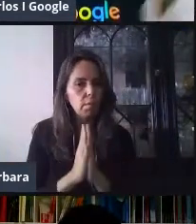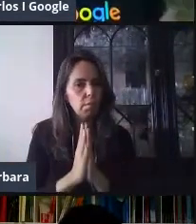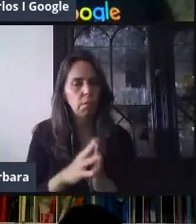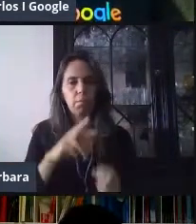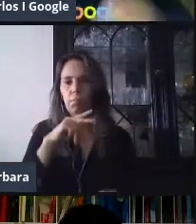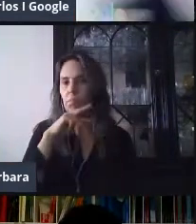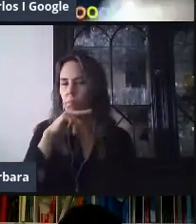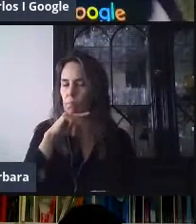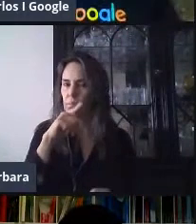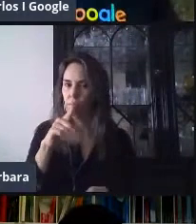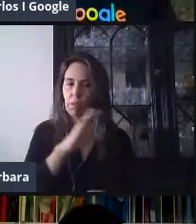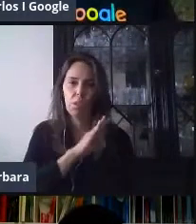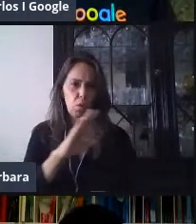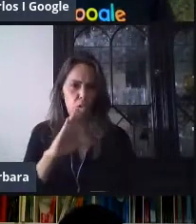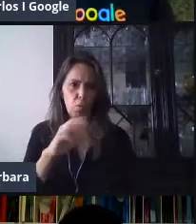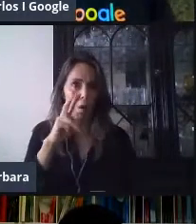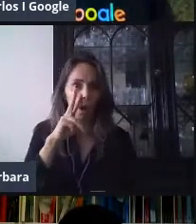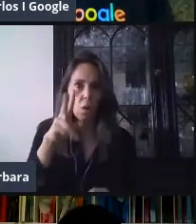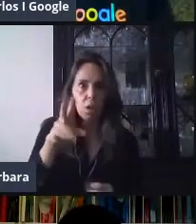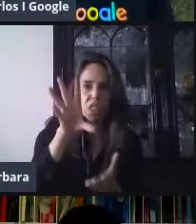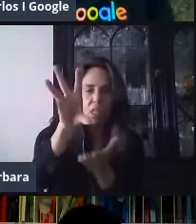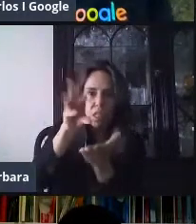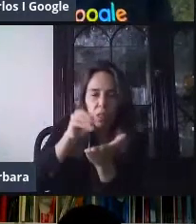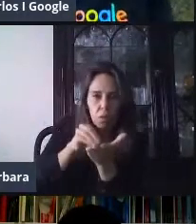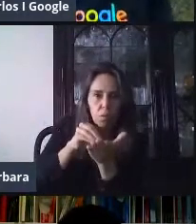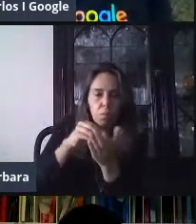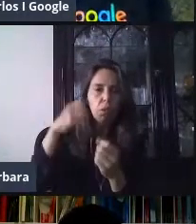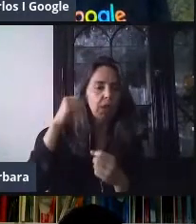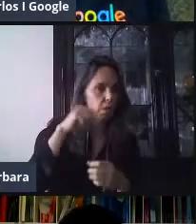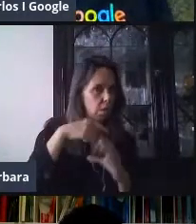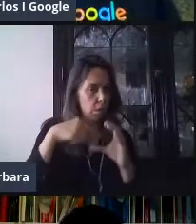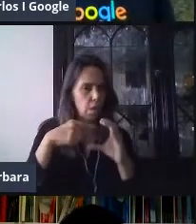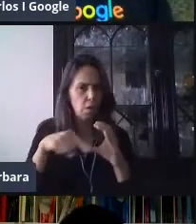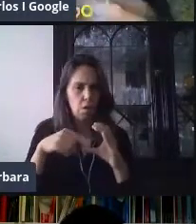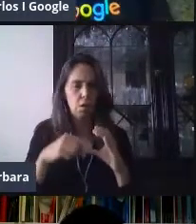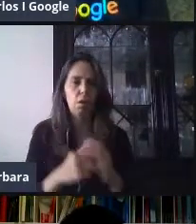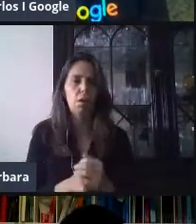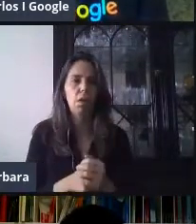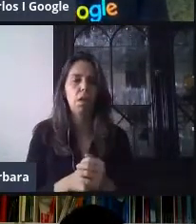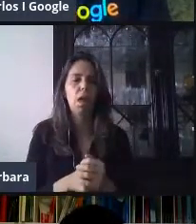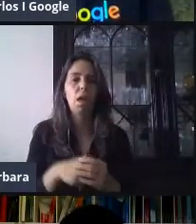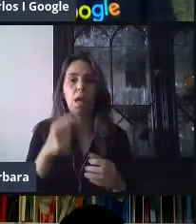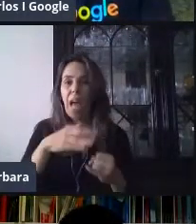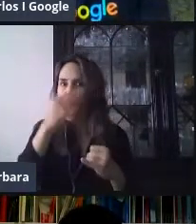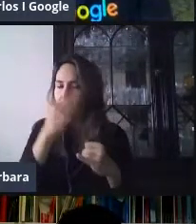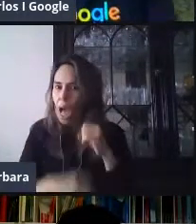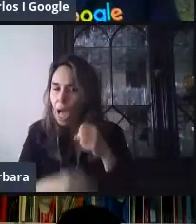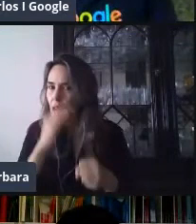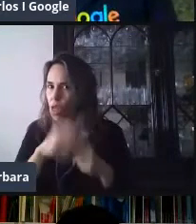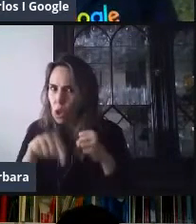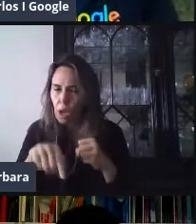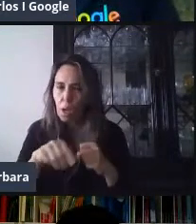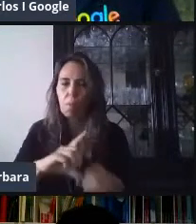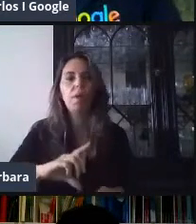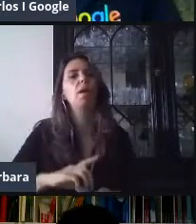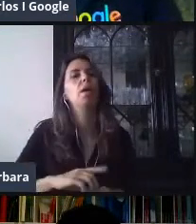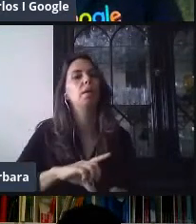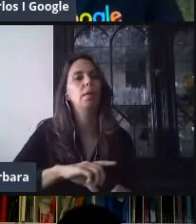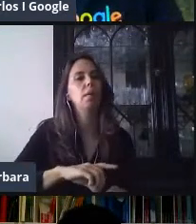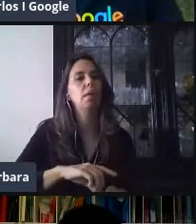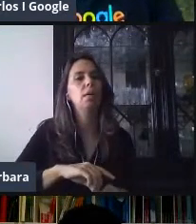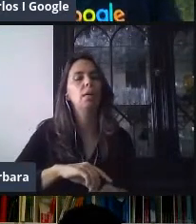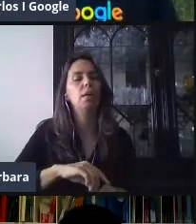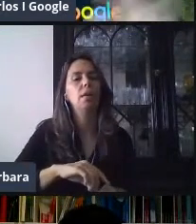pudieron anotar el correo de su dirección general. Al final de la sección vamos a volver a presentar esta